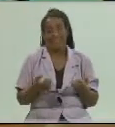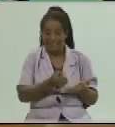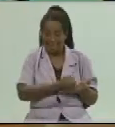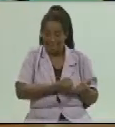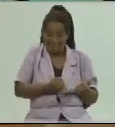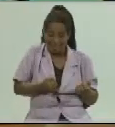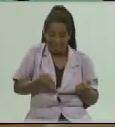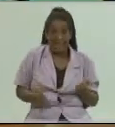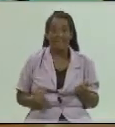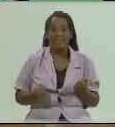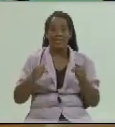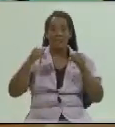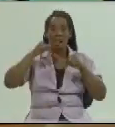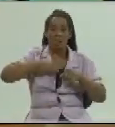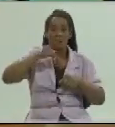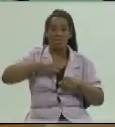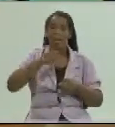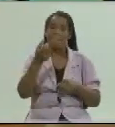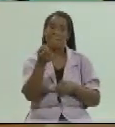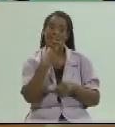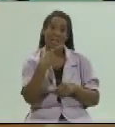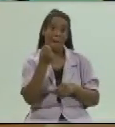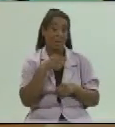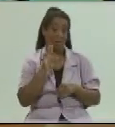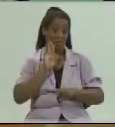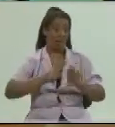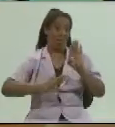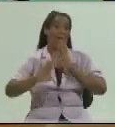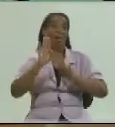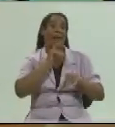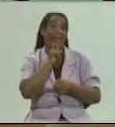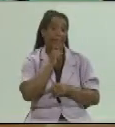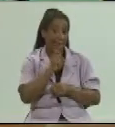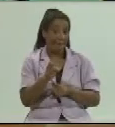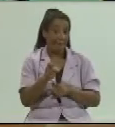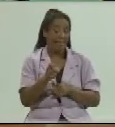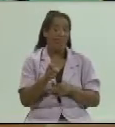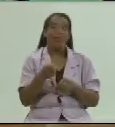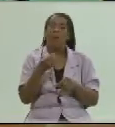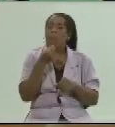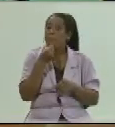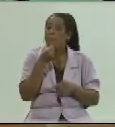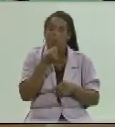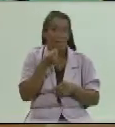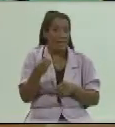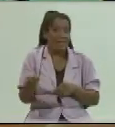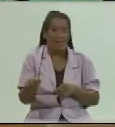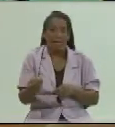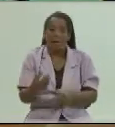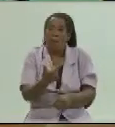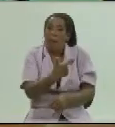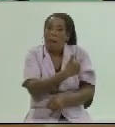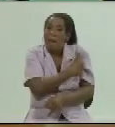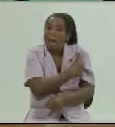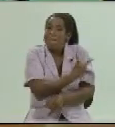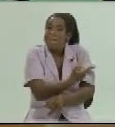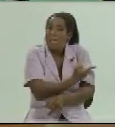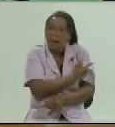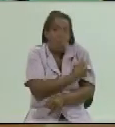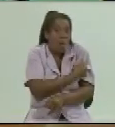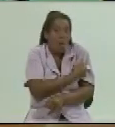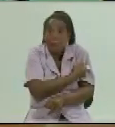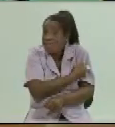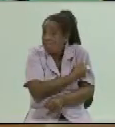determinada medicamento e incluso puede ser que nuestras vacunas o las vacunas que se han ideado nos